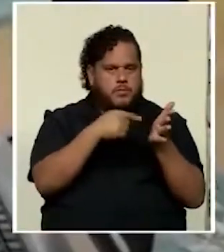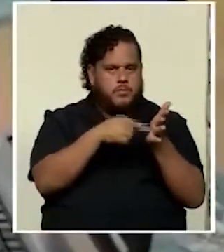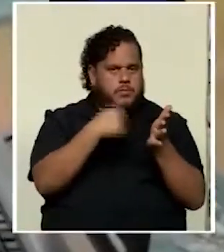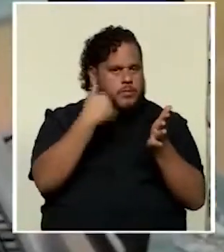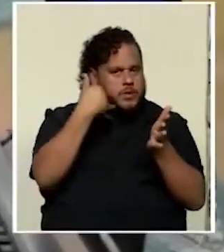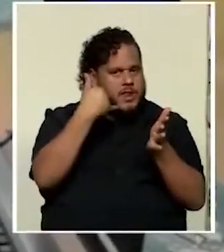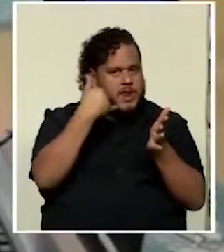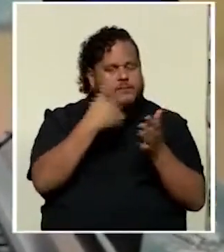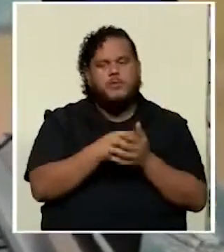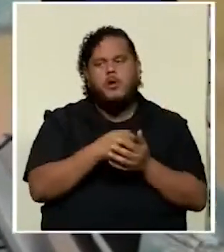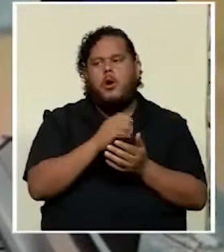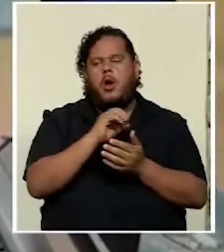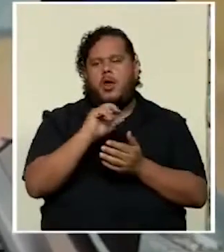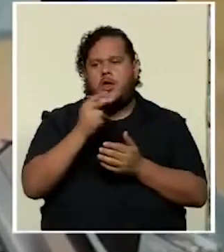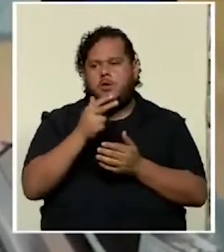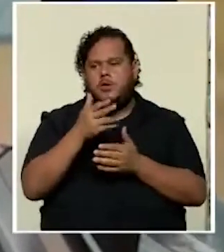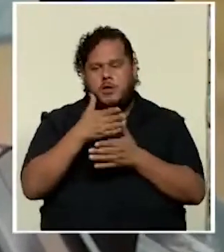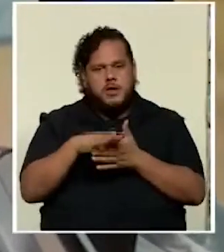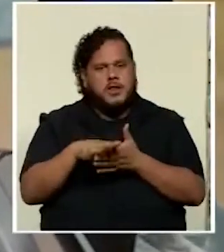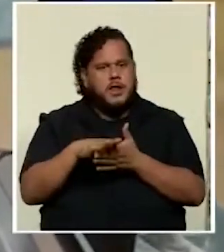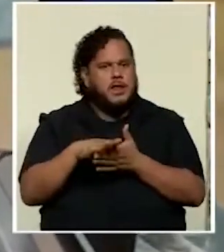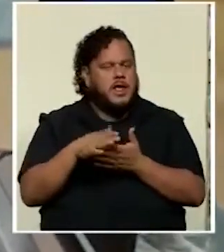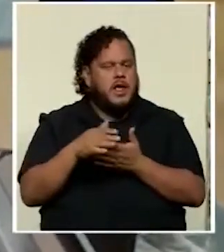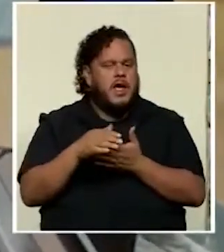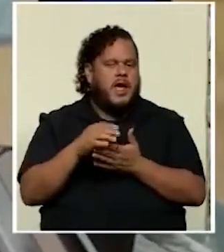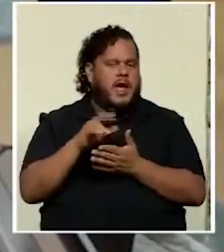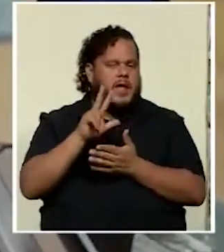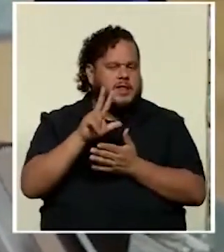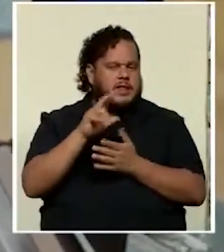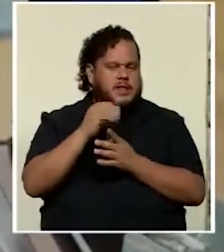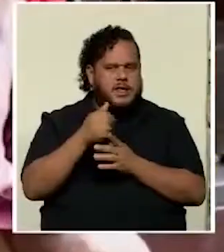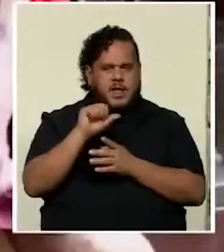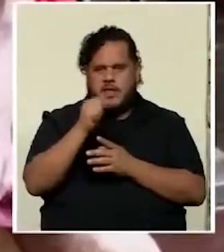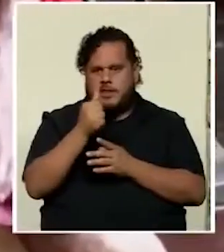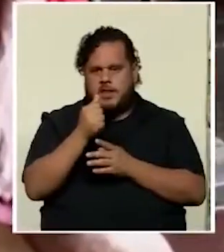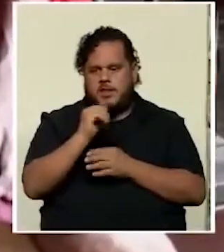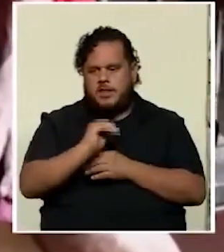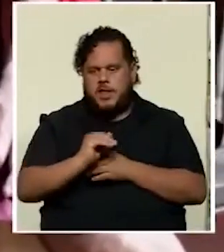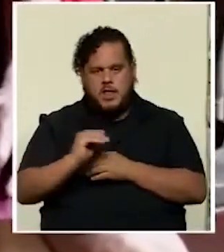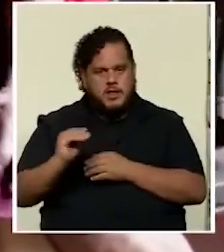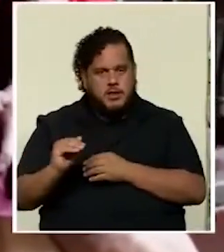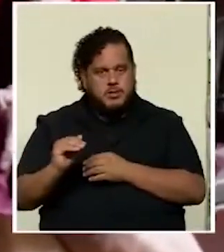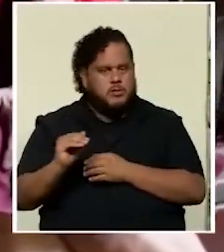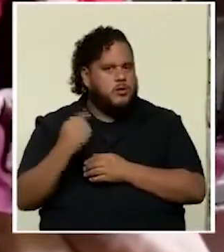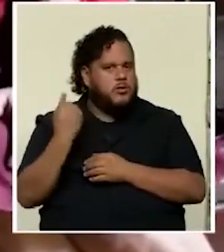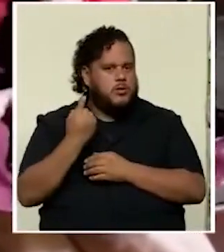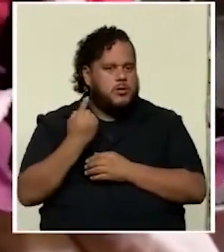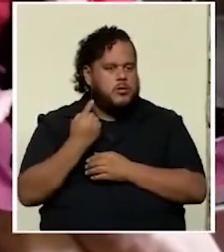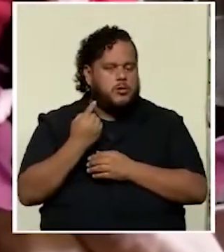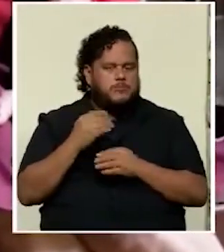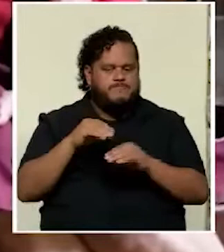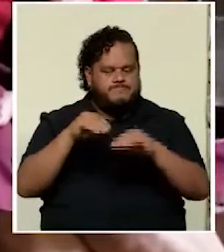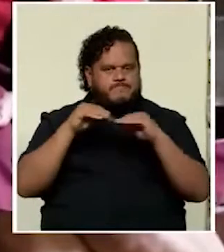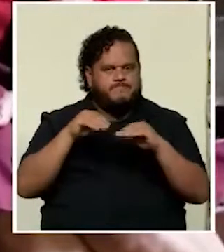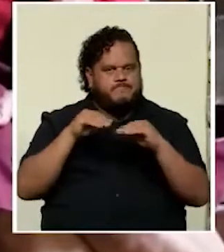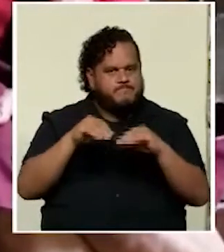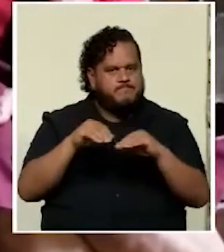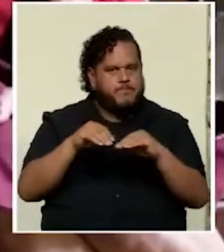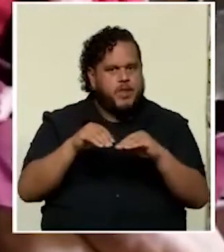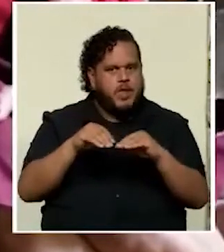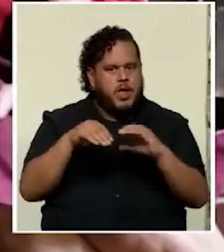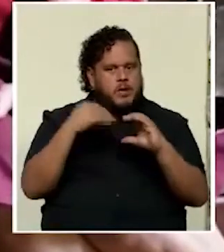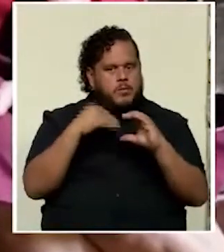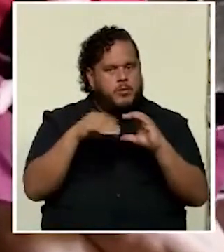tercer pelotón, equivalente a tres de cada diez niños y niñas, solo recibió clases por correo